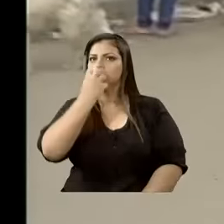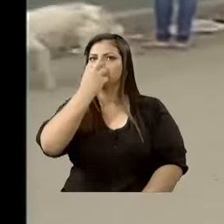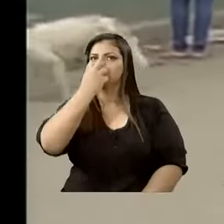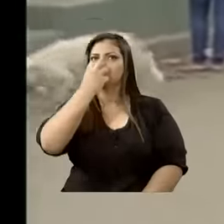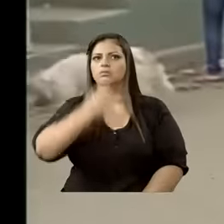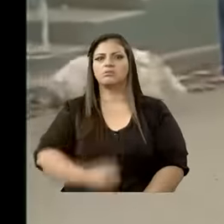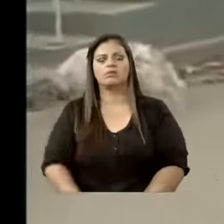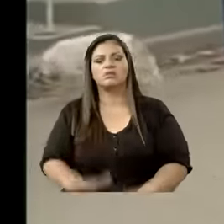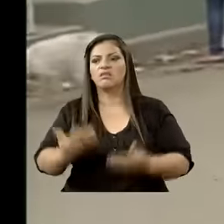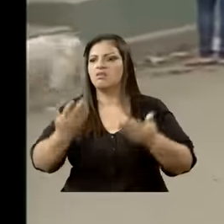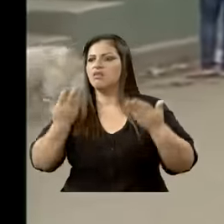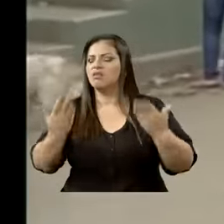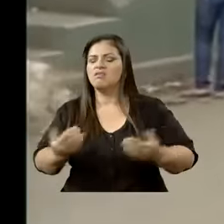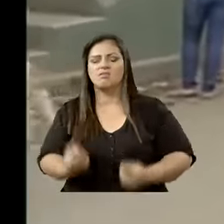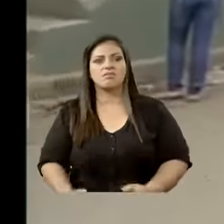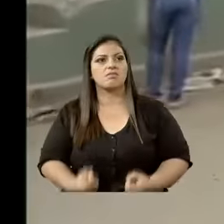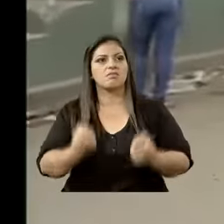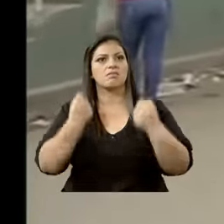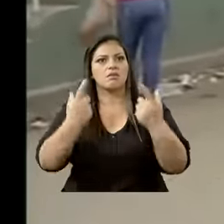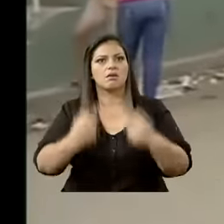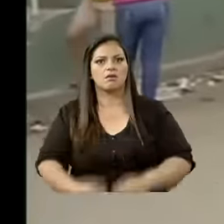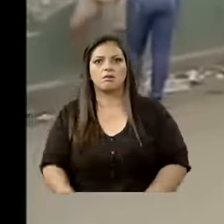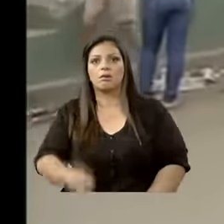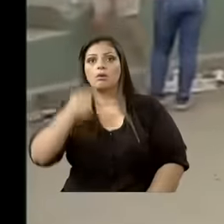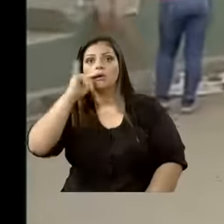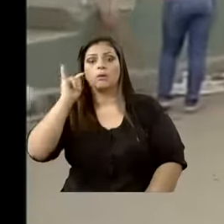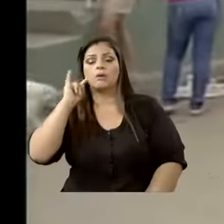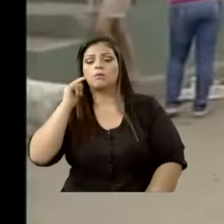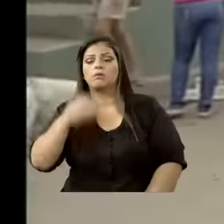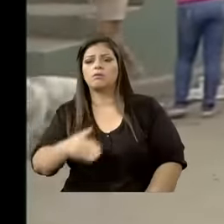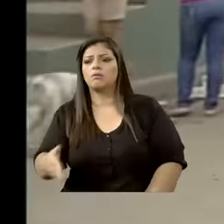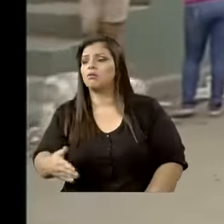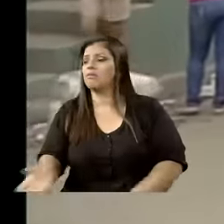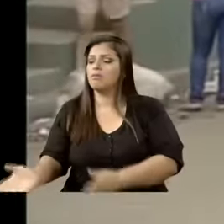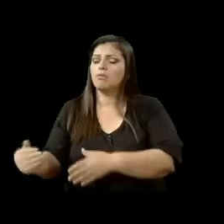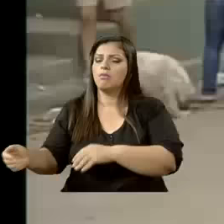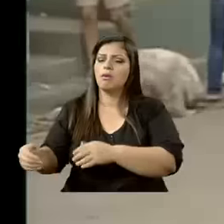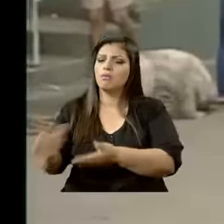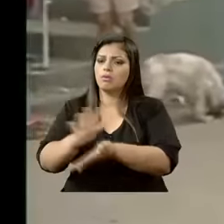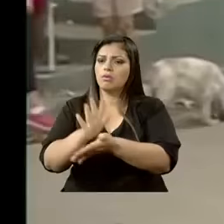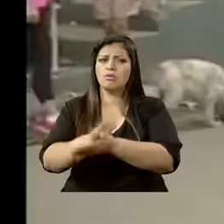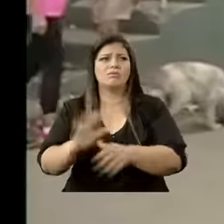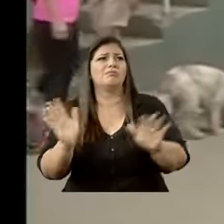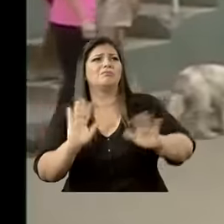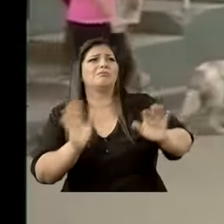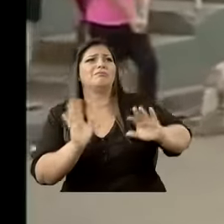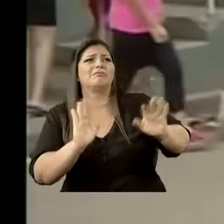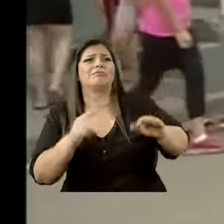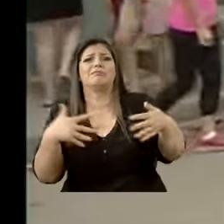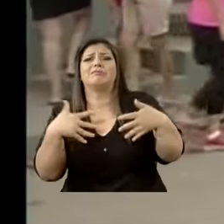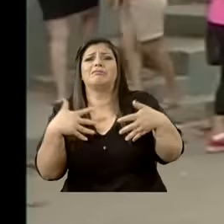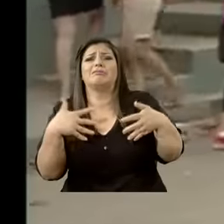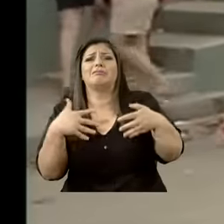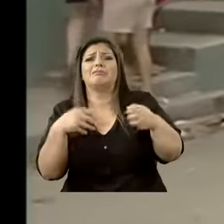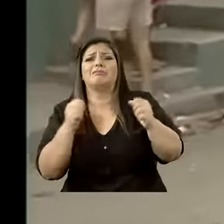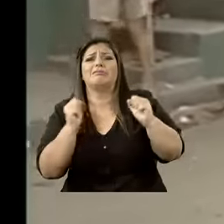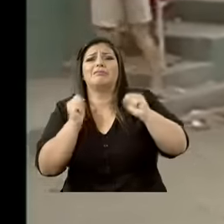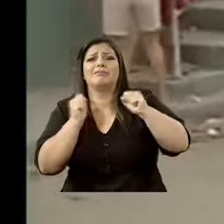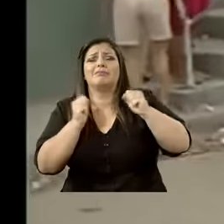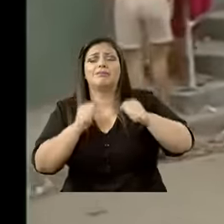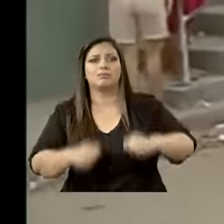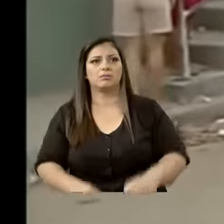consternados. Muchos niños ya no quieren venir. Porque no es únicamente que se han robado el alimento de ellos, sino también